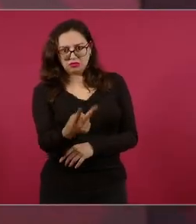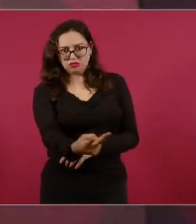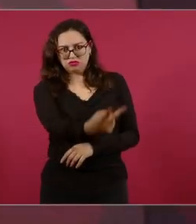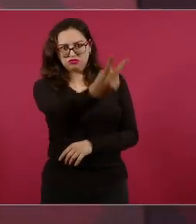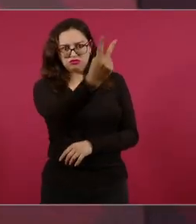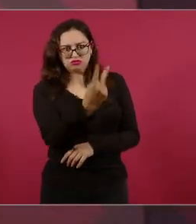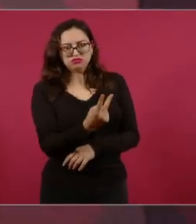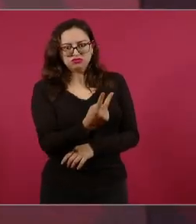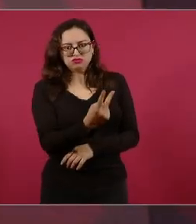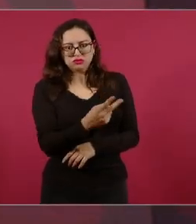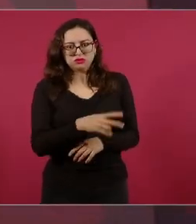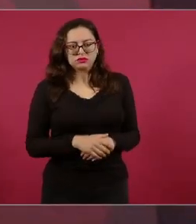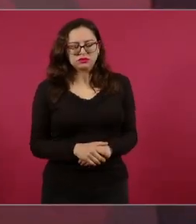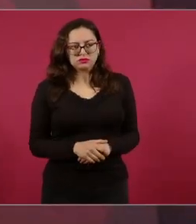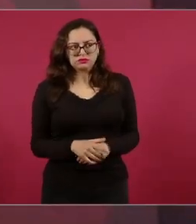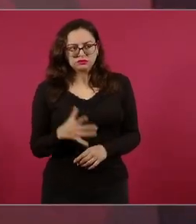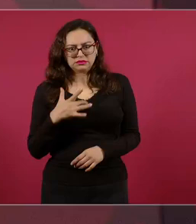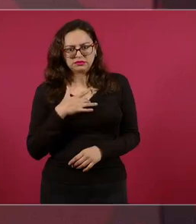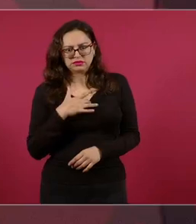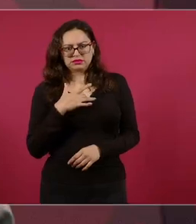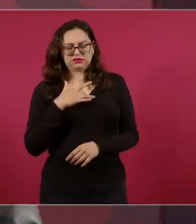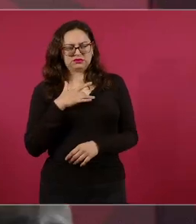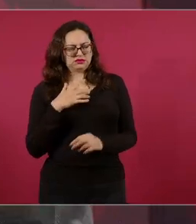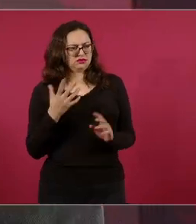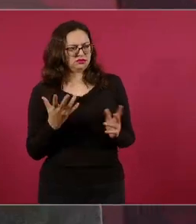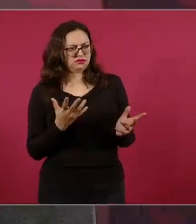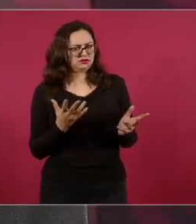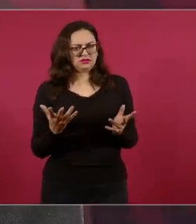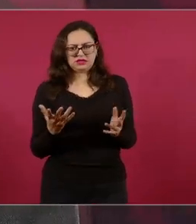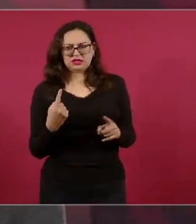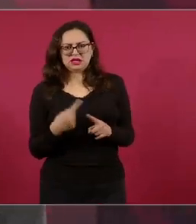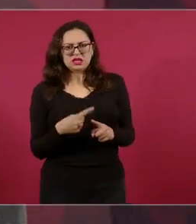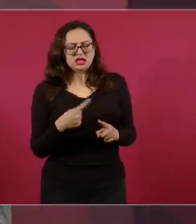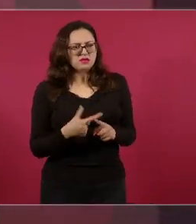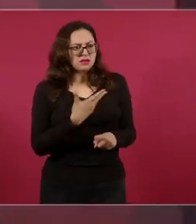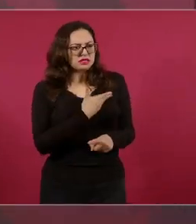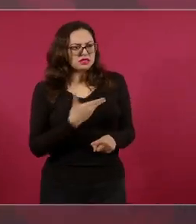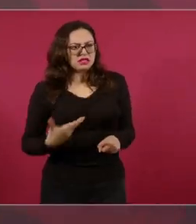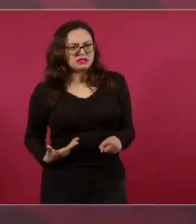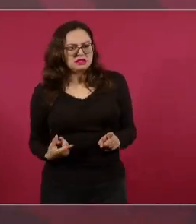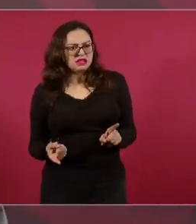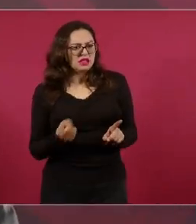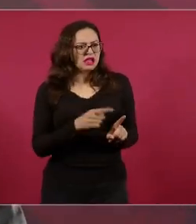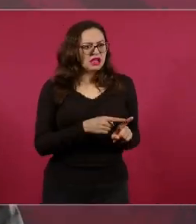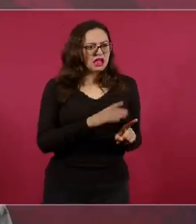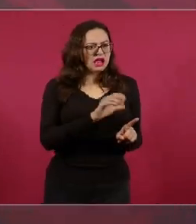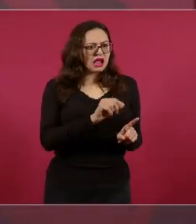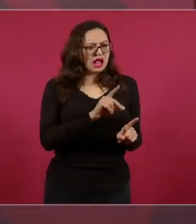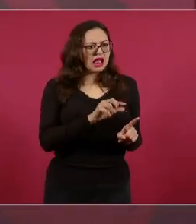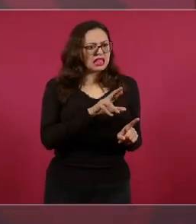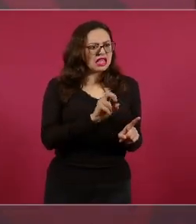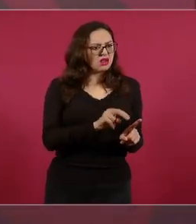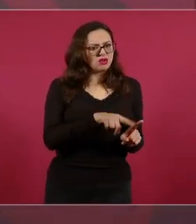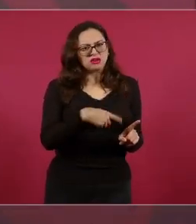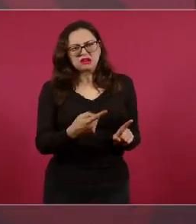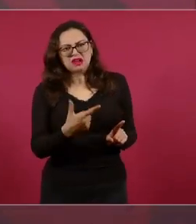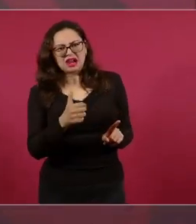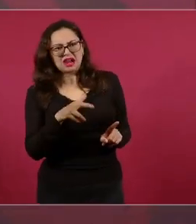que le daba la impresión de que el presidente era García Luna.